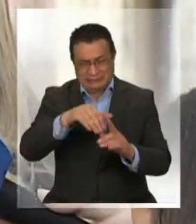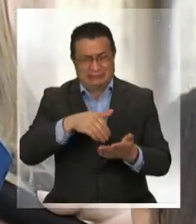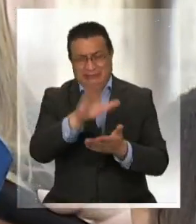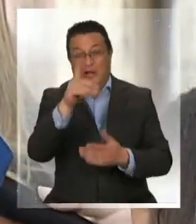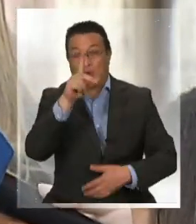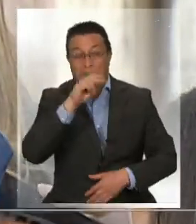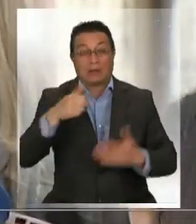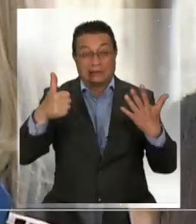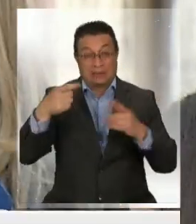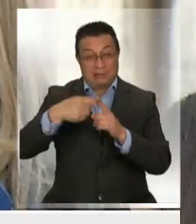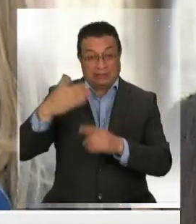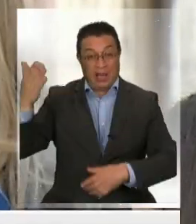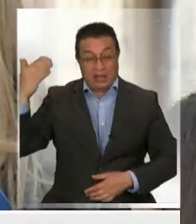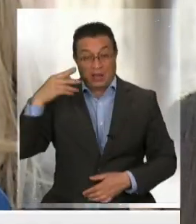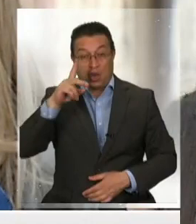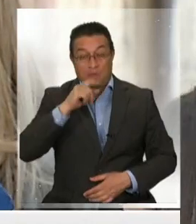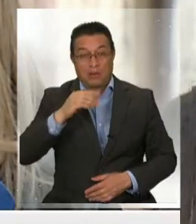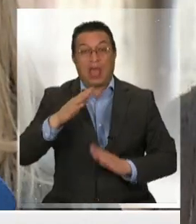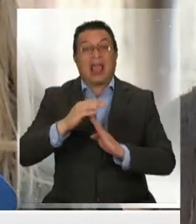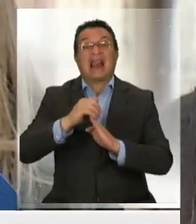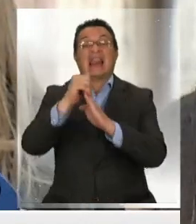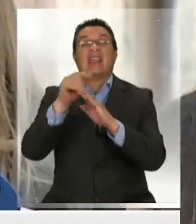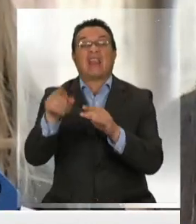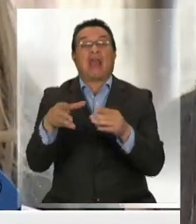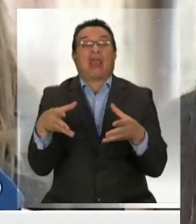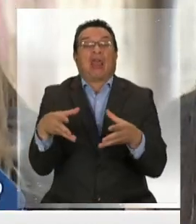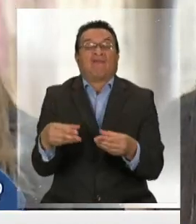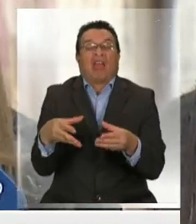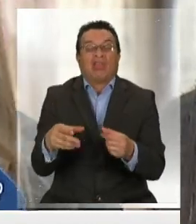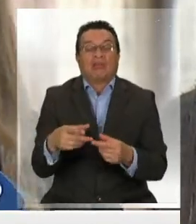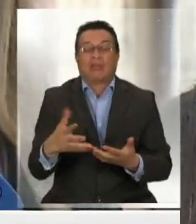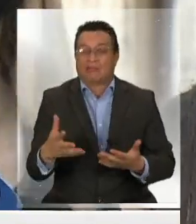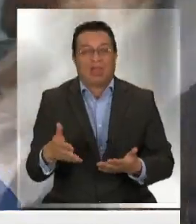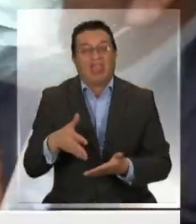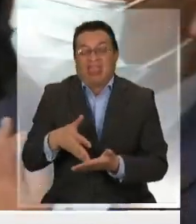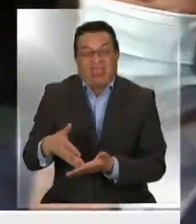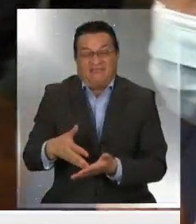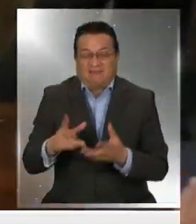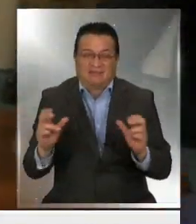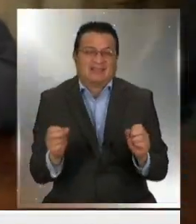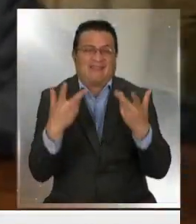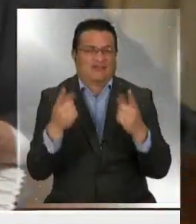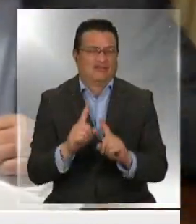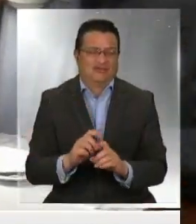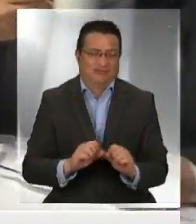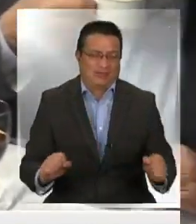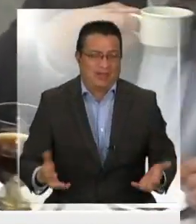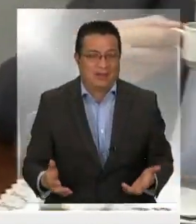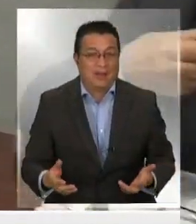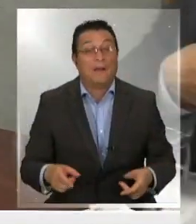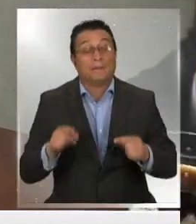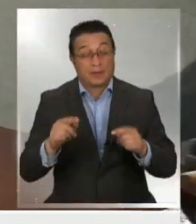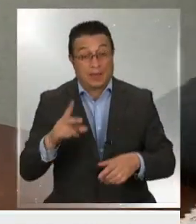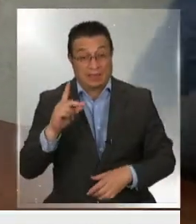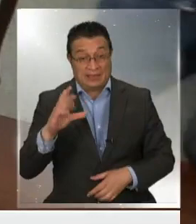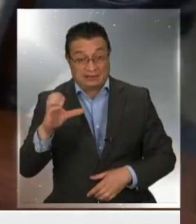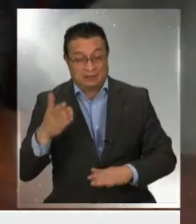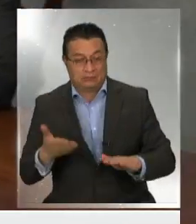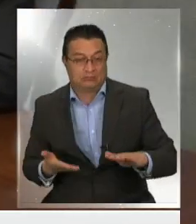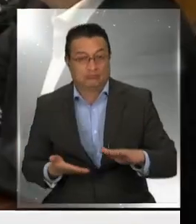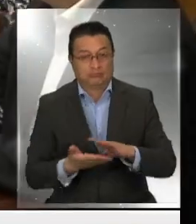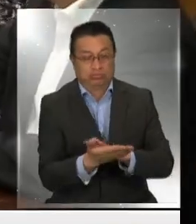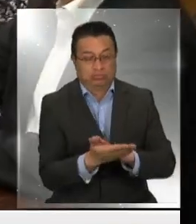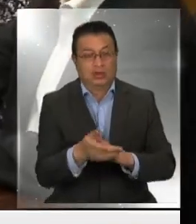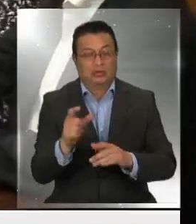la hubiera tenido hace seis meses. De líderes blandos y de debilidad no se salva Chile. Mientras que en la oposición, la ADC ingresó un oficio a la